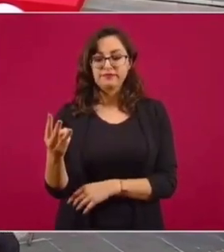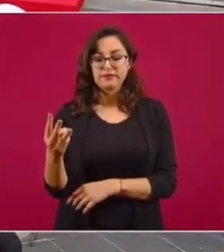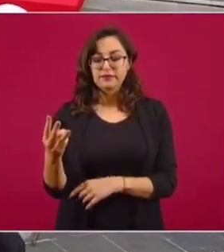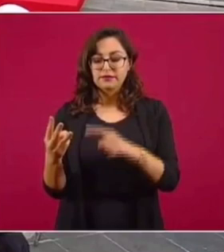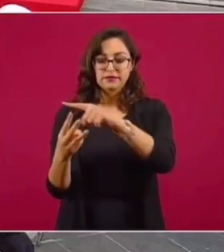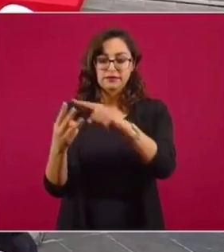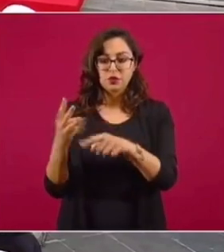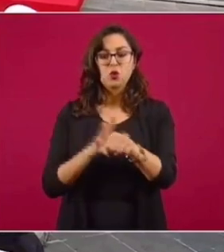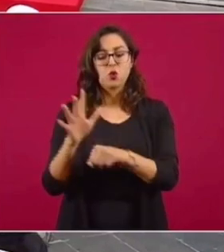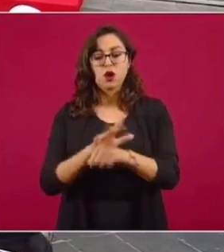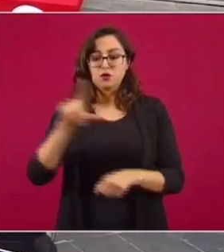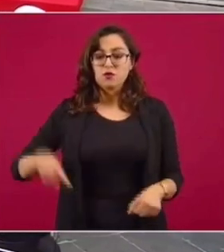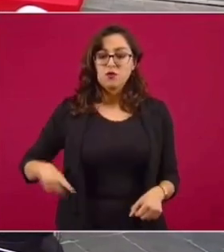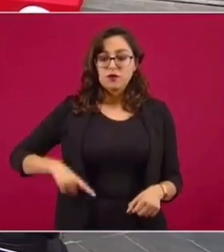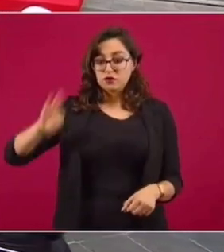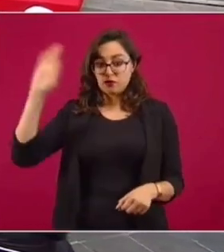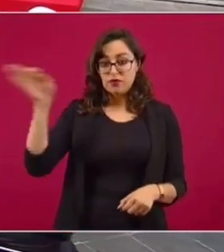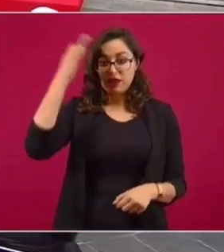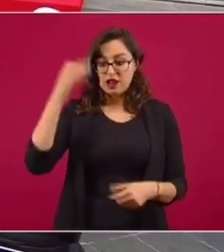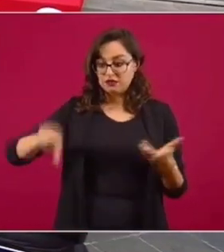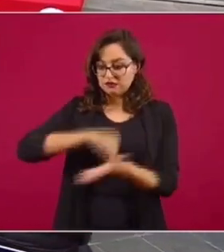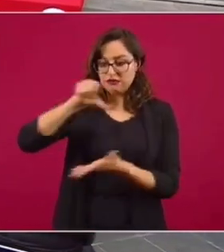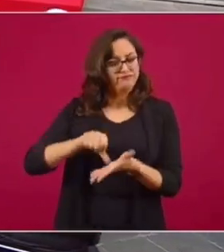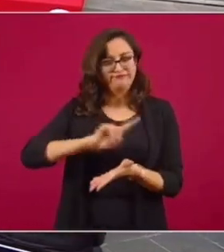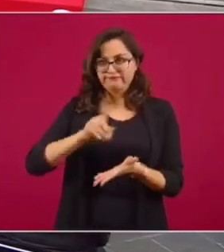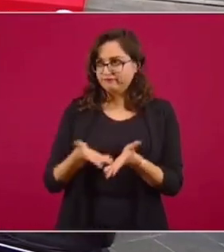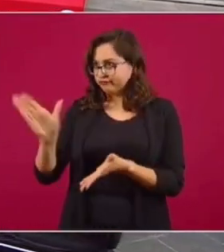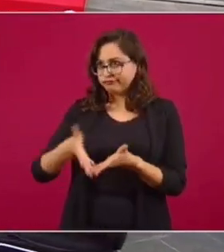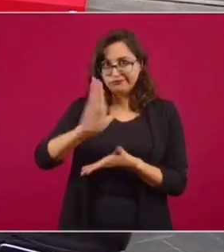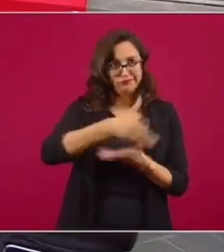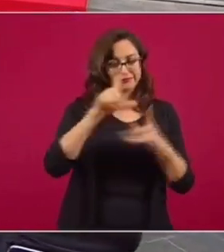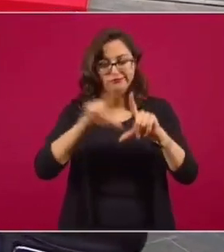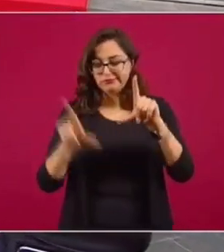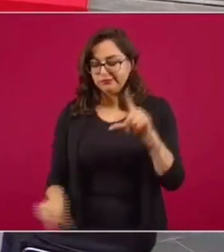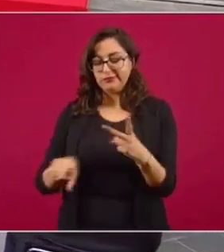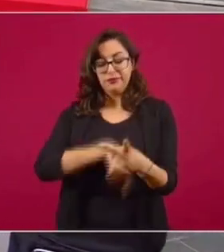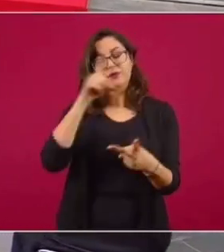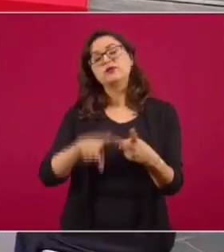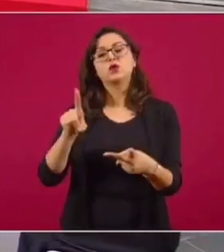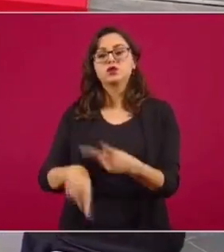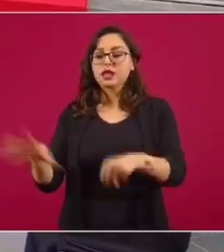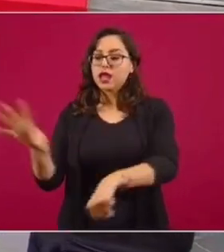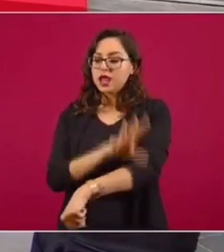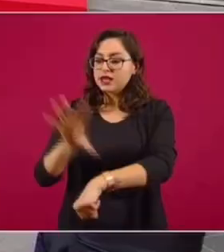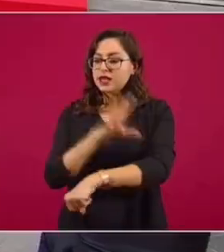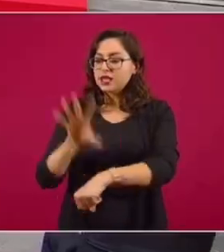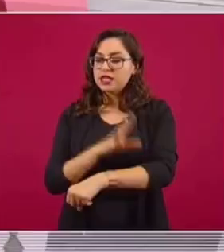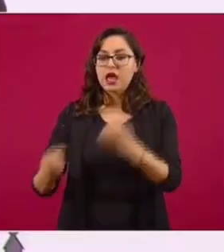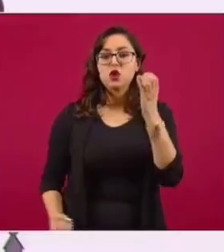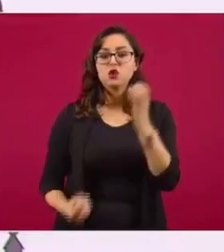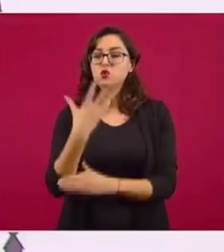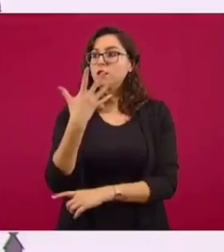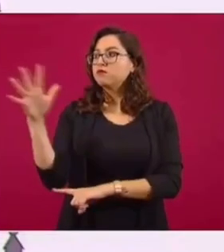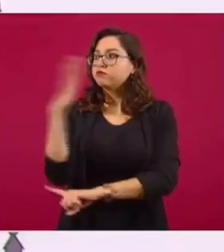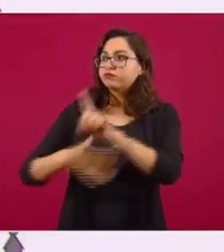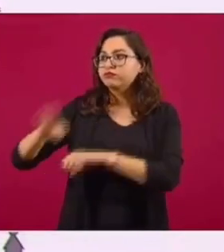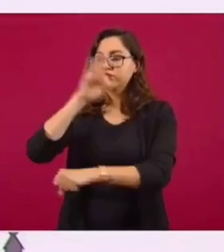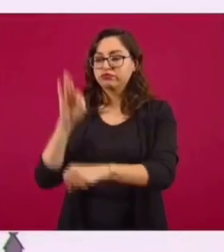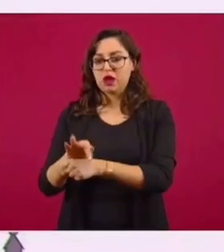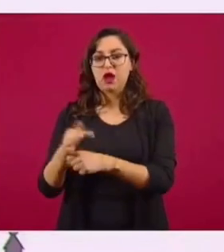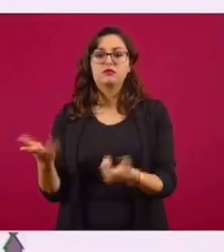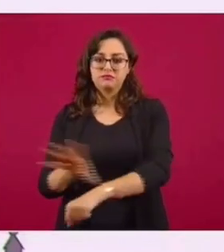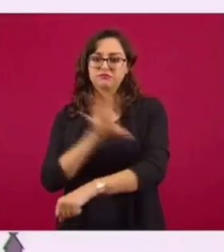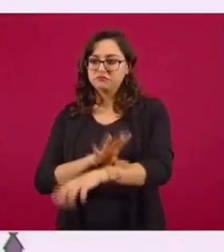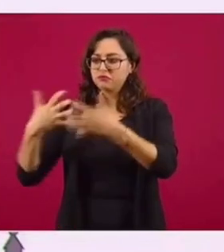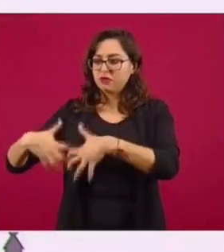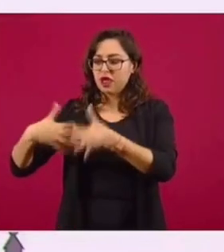descentralizar el gobierno federal, impulsar el desarrollo de frentes de energías renovables mediante la rehabilitación de las hidroeléctricas y conocer la